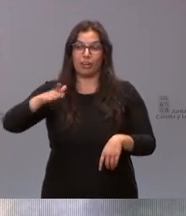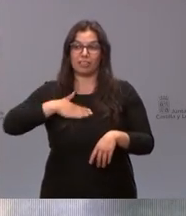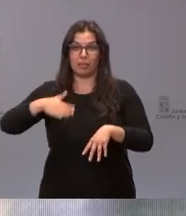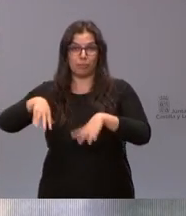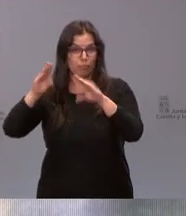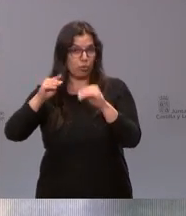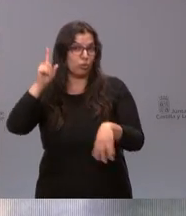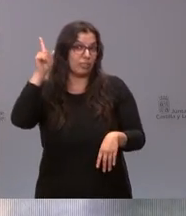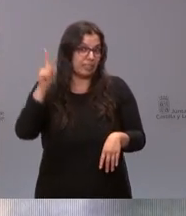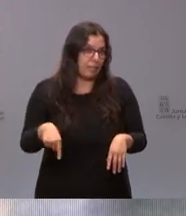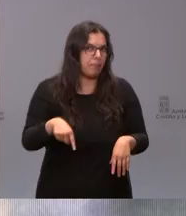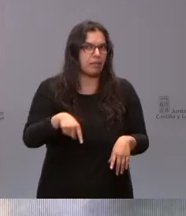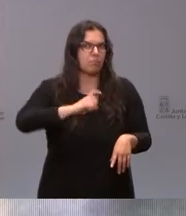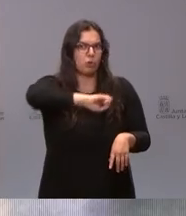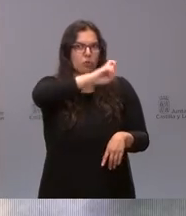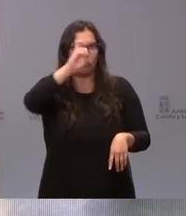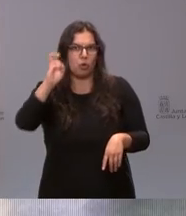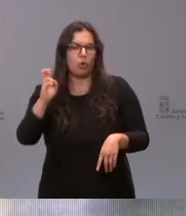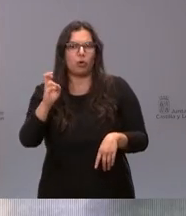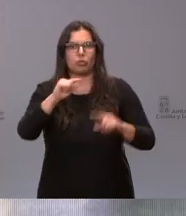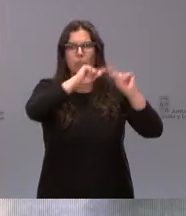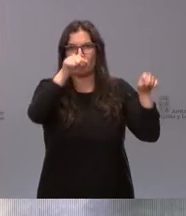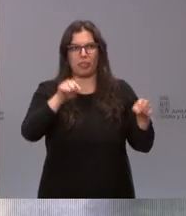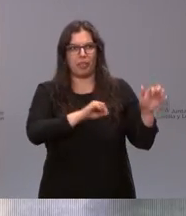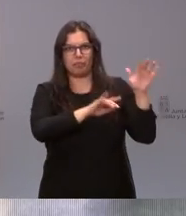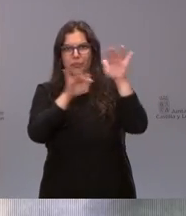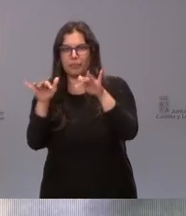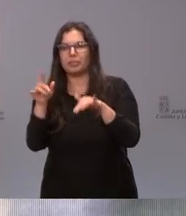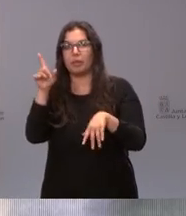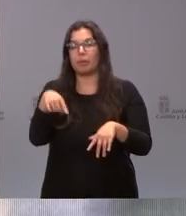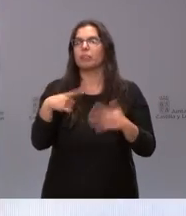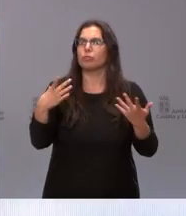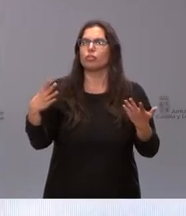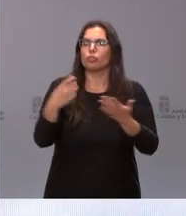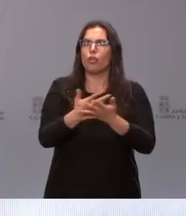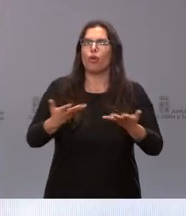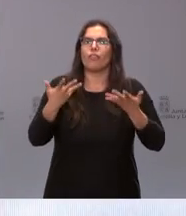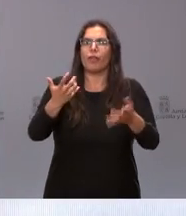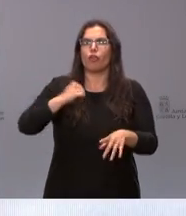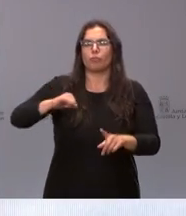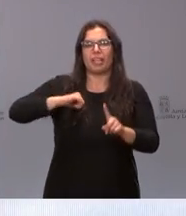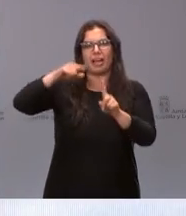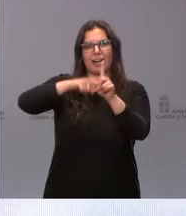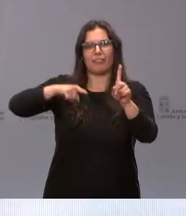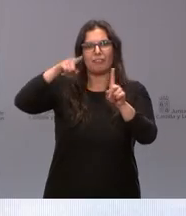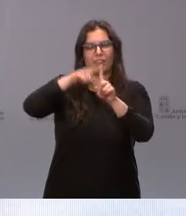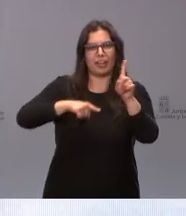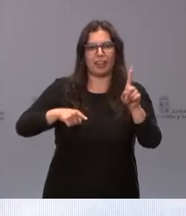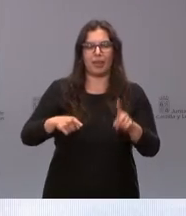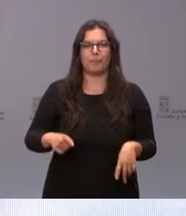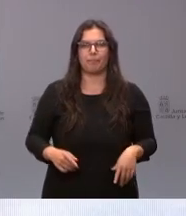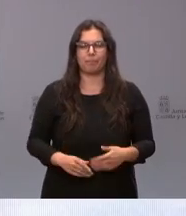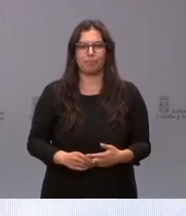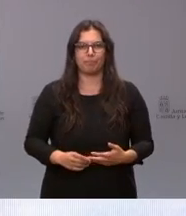burgaleses porque aquí viene gente de otras provincias tuvierais un hospital de referencia en toda la comunidad